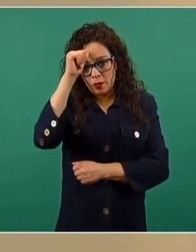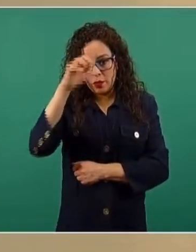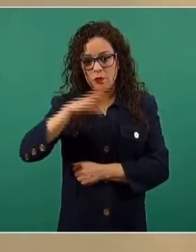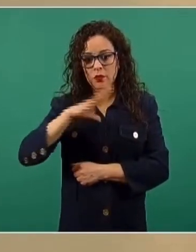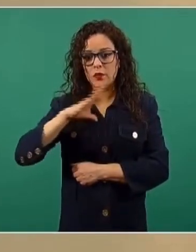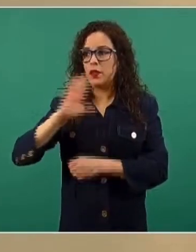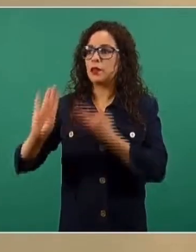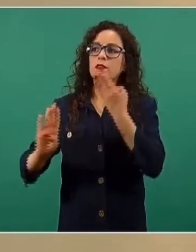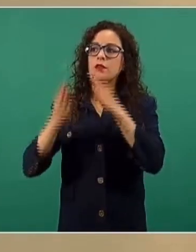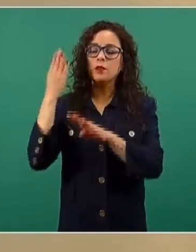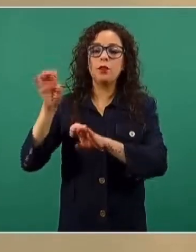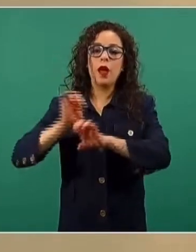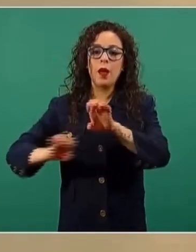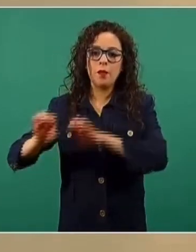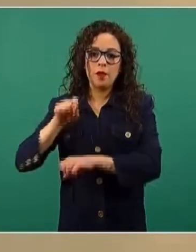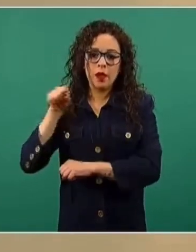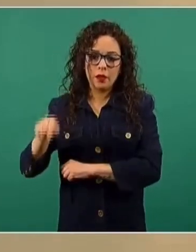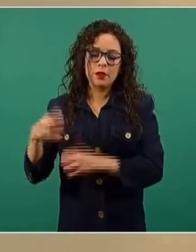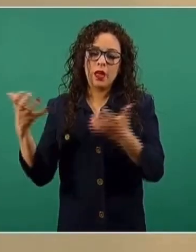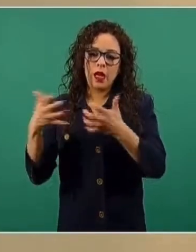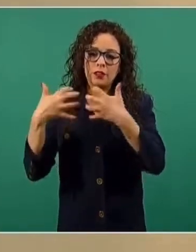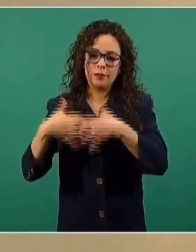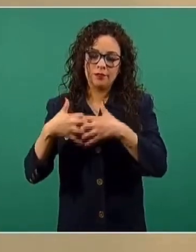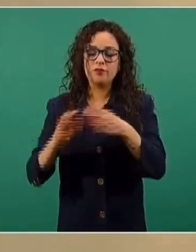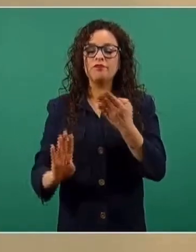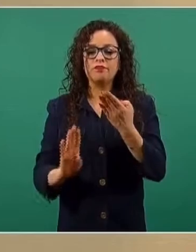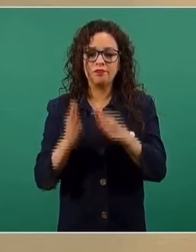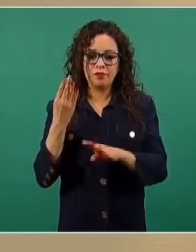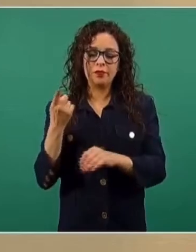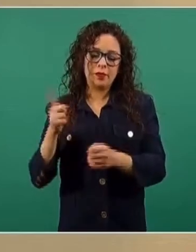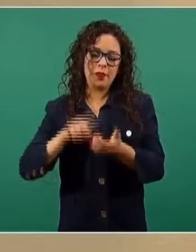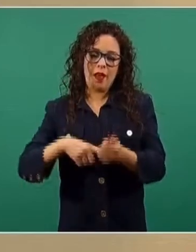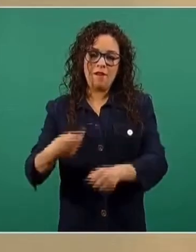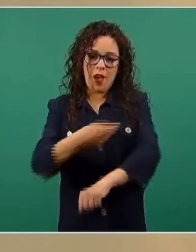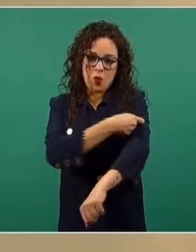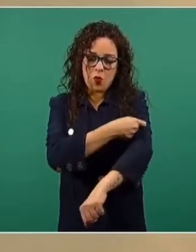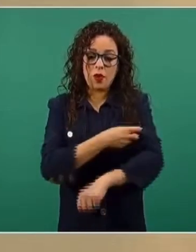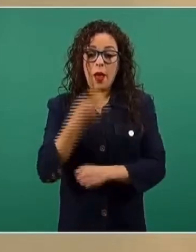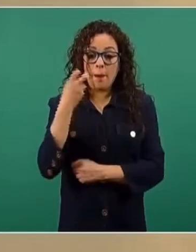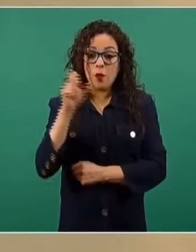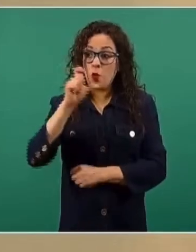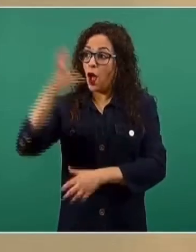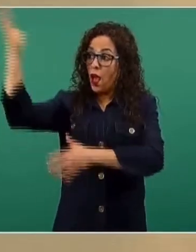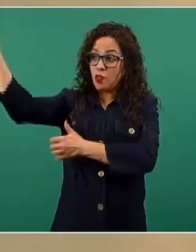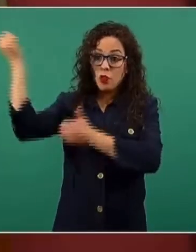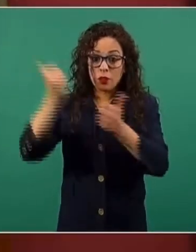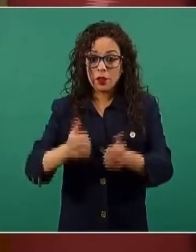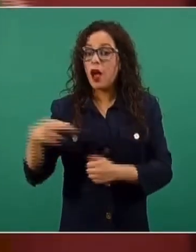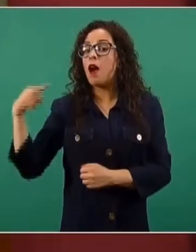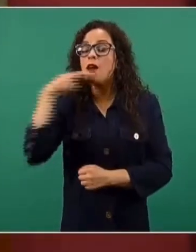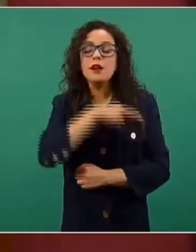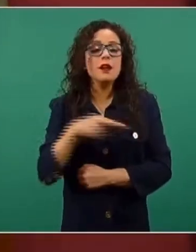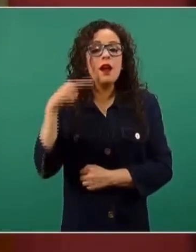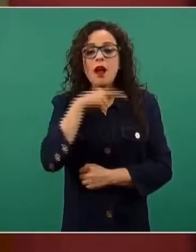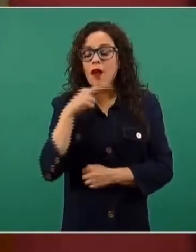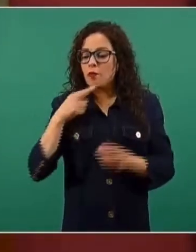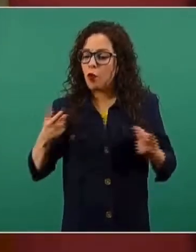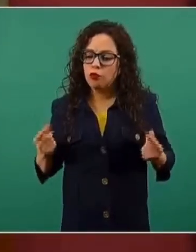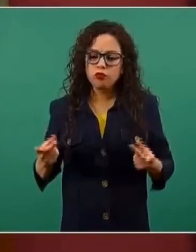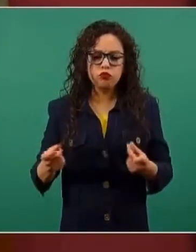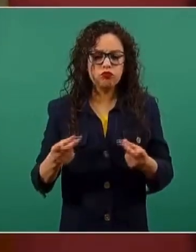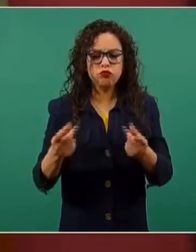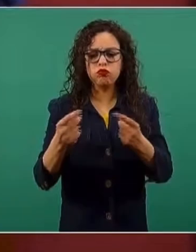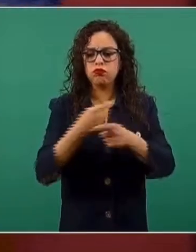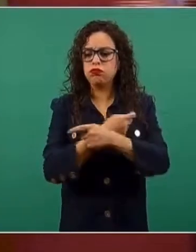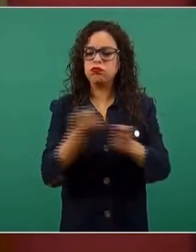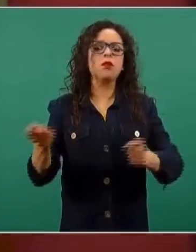que fabrican estas vacunas. De modo que, conforme van llegando, se utilizan de manera inmediata y a la semana siguiente